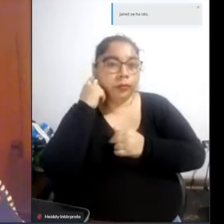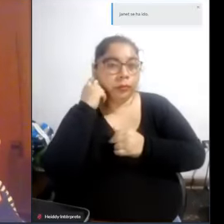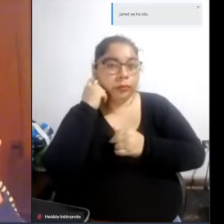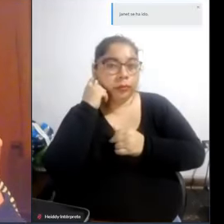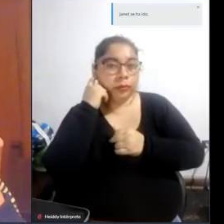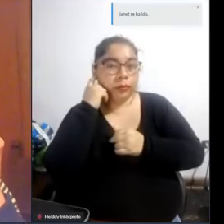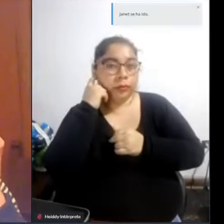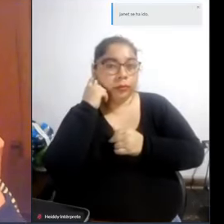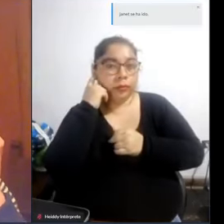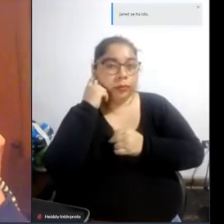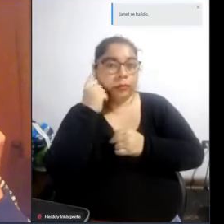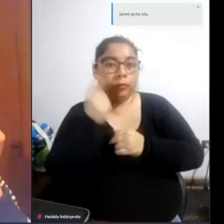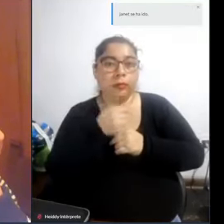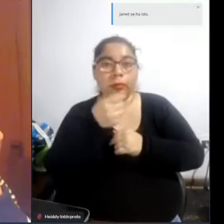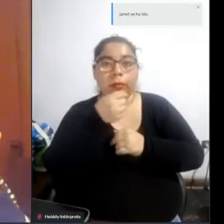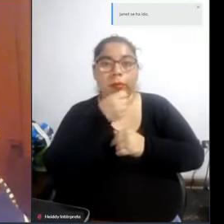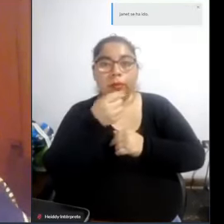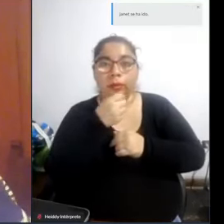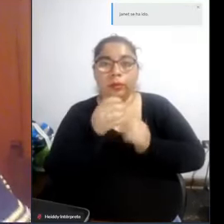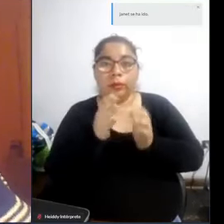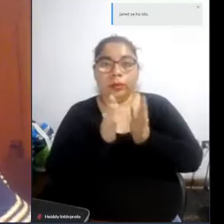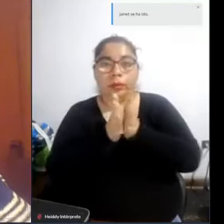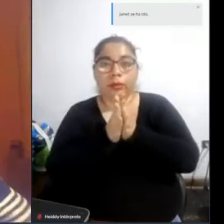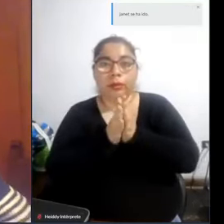activar tu micrófono